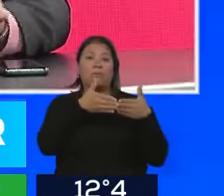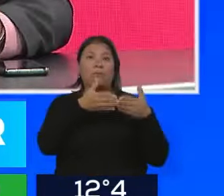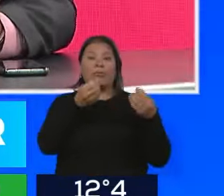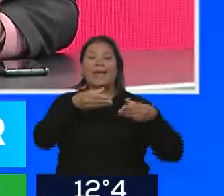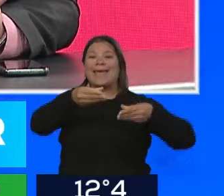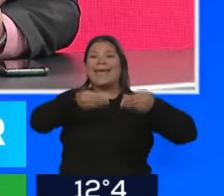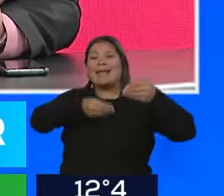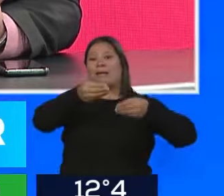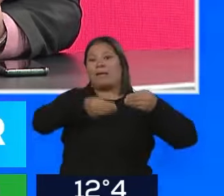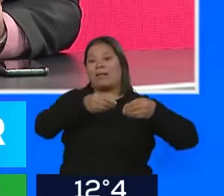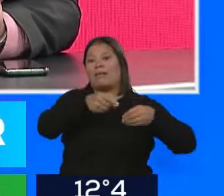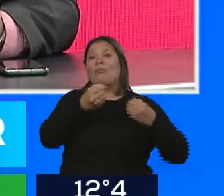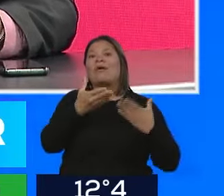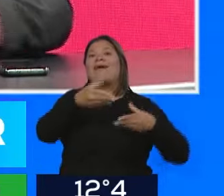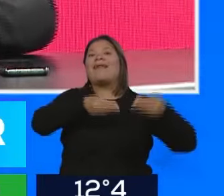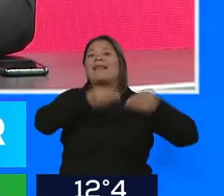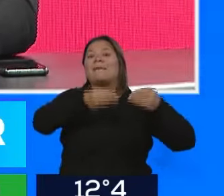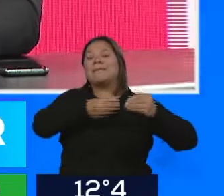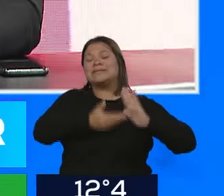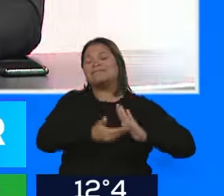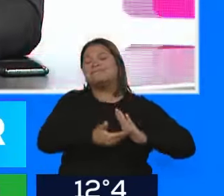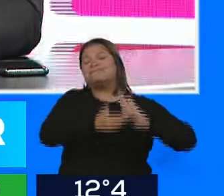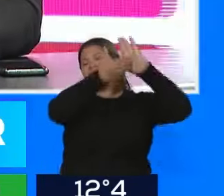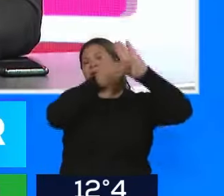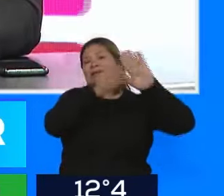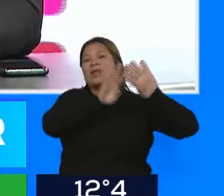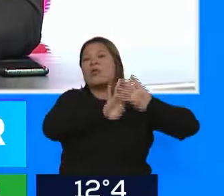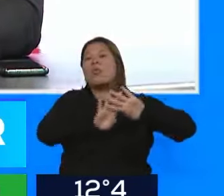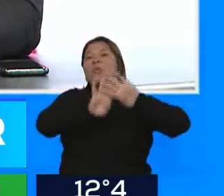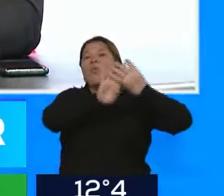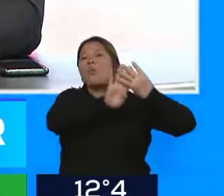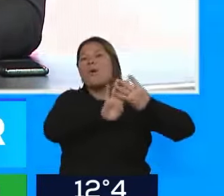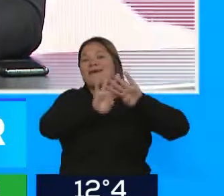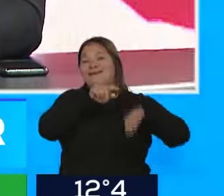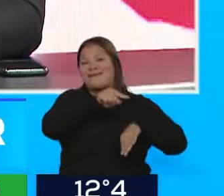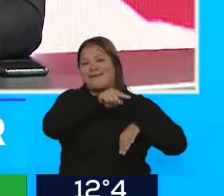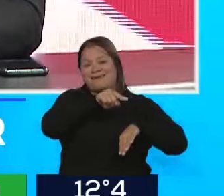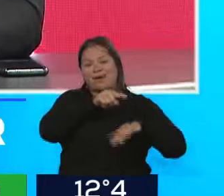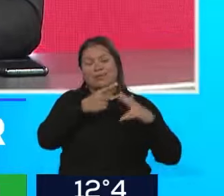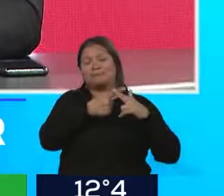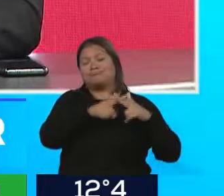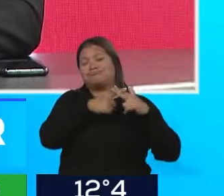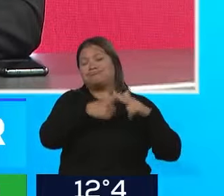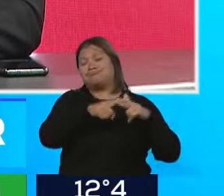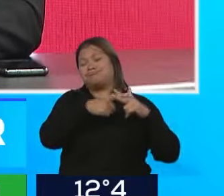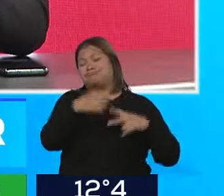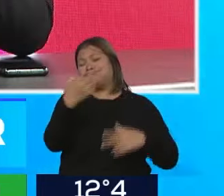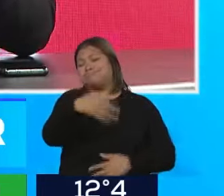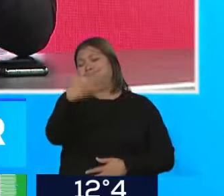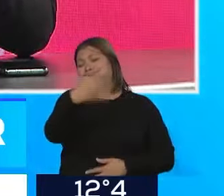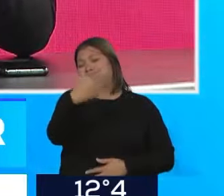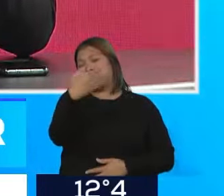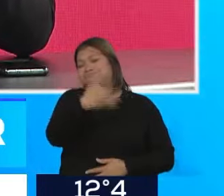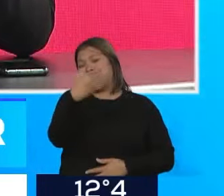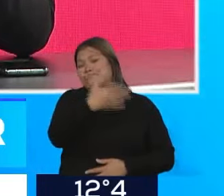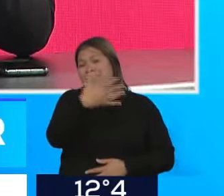dominante en este rubro de los códigos QR. Pero es una tecnología fer sumamente ágil que por ahí tiene algunas cuestiones que